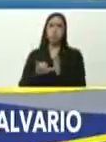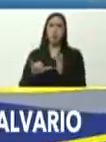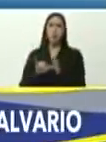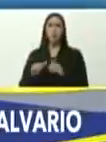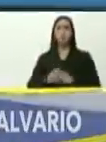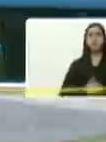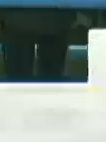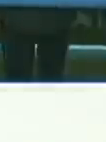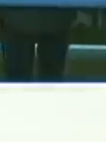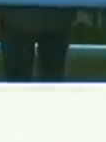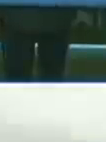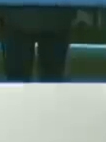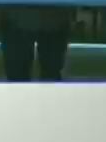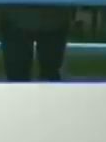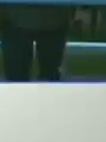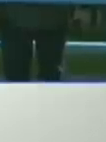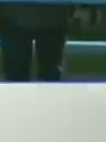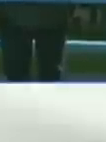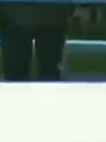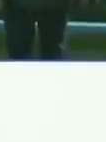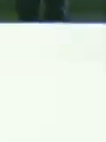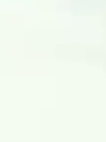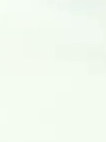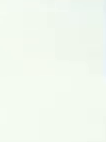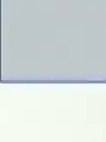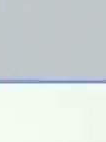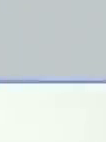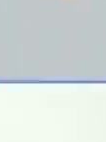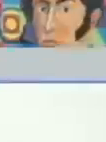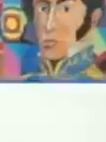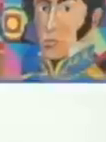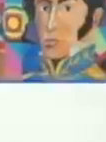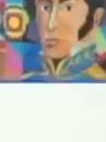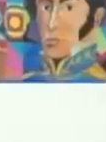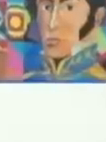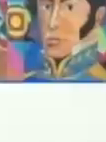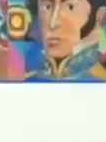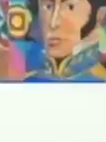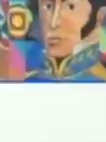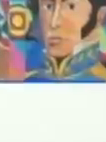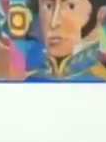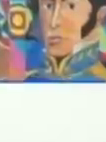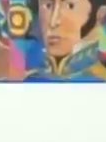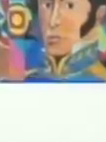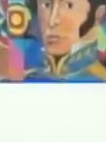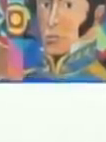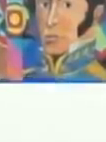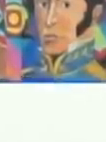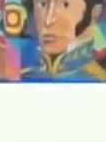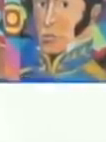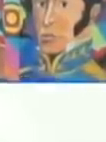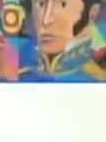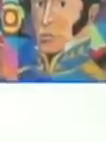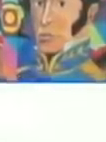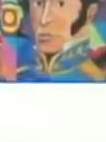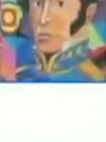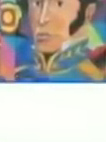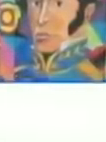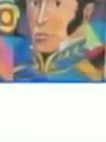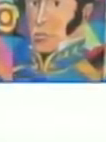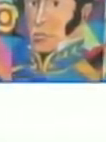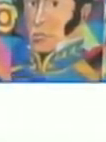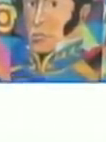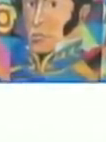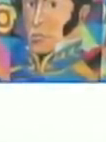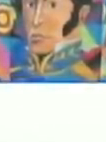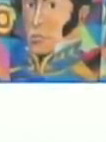allí en San Pedro, crecí, y en Caracas, allí, en toda Caracas, uno iba aprendiendo, tantas cosas, porque